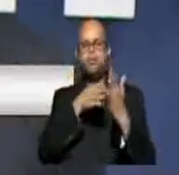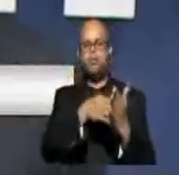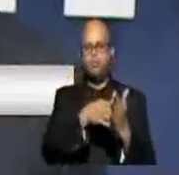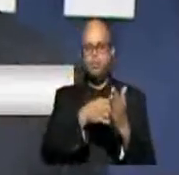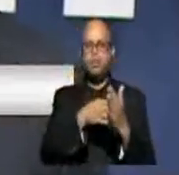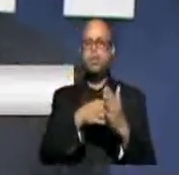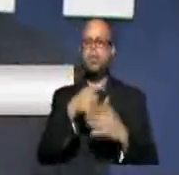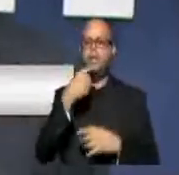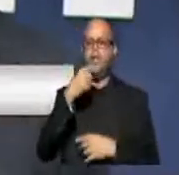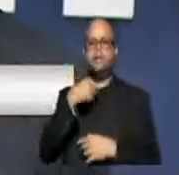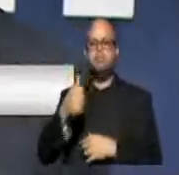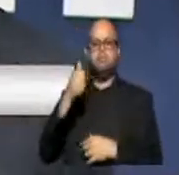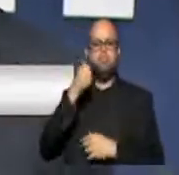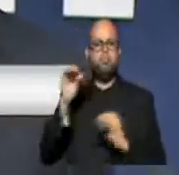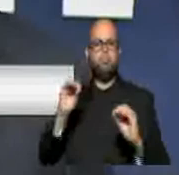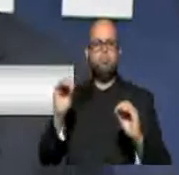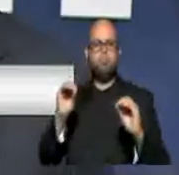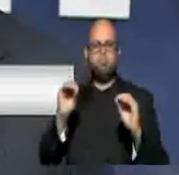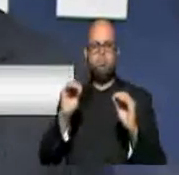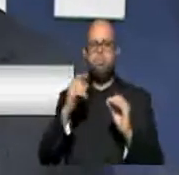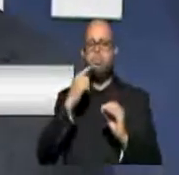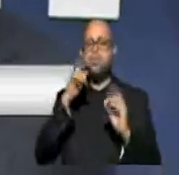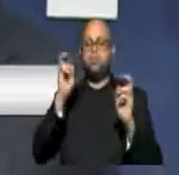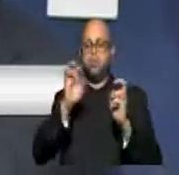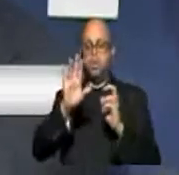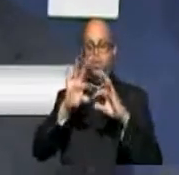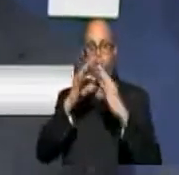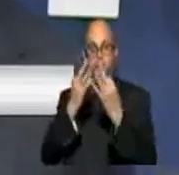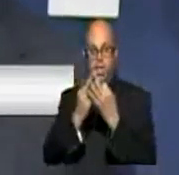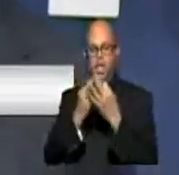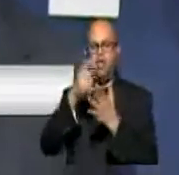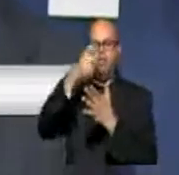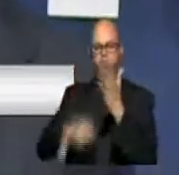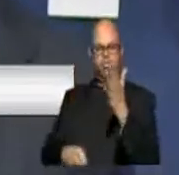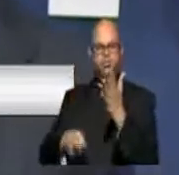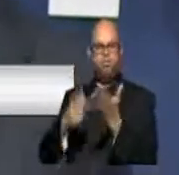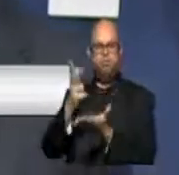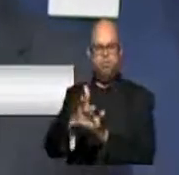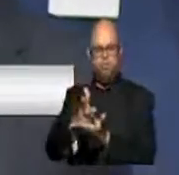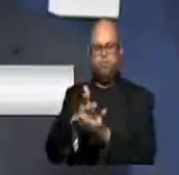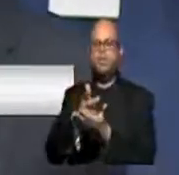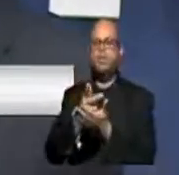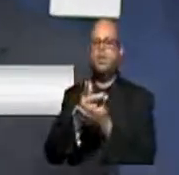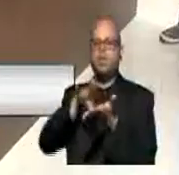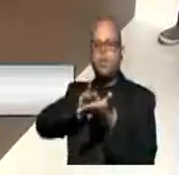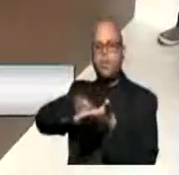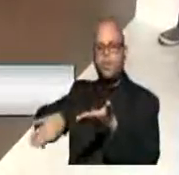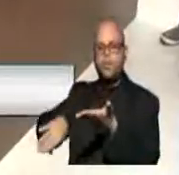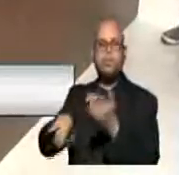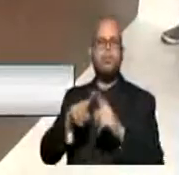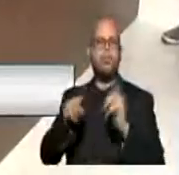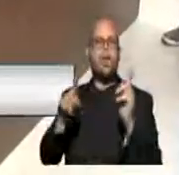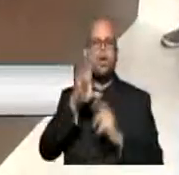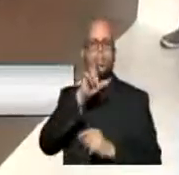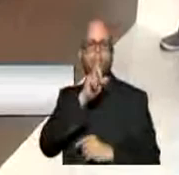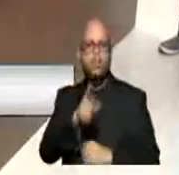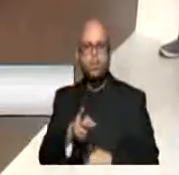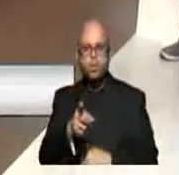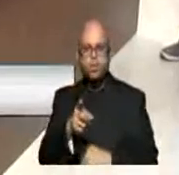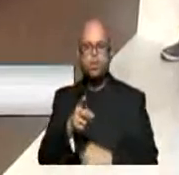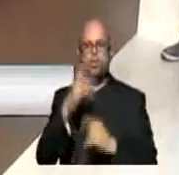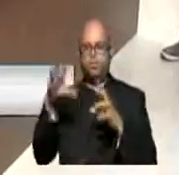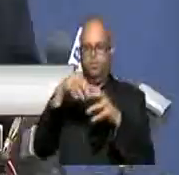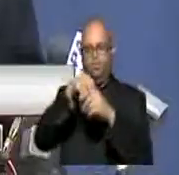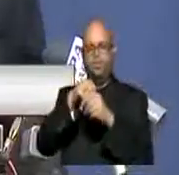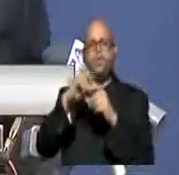eliminó un boleto de tránsito a un familiar suyo, pero asegura que no hay pesquisa corriendo en el estado de Nueva York que lo involucre.